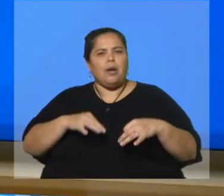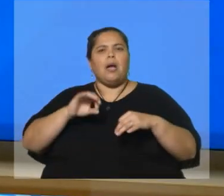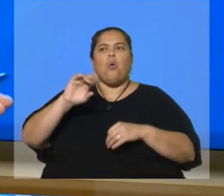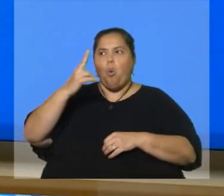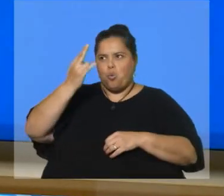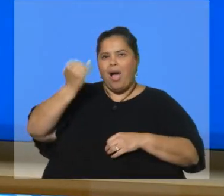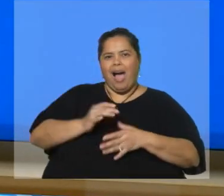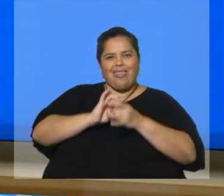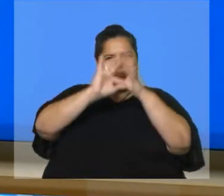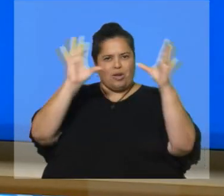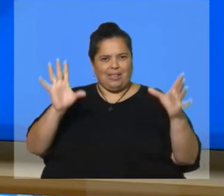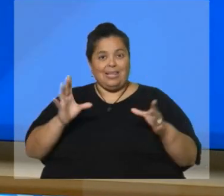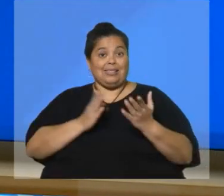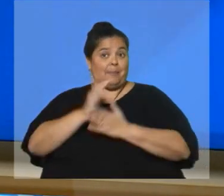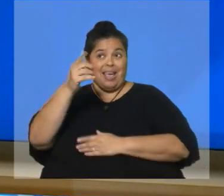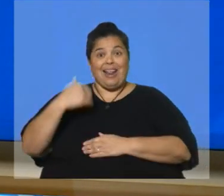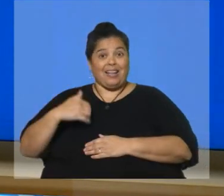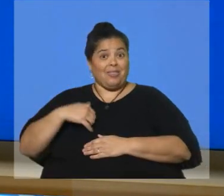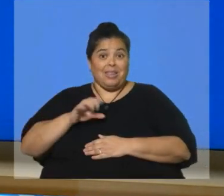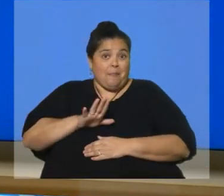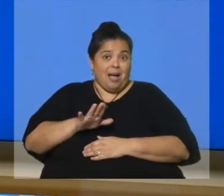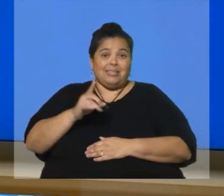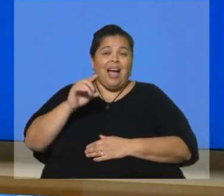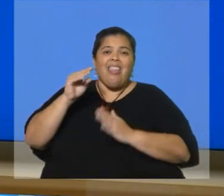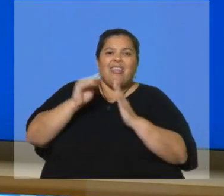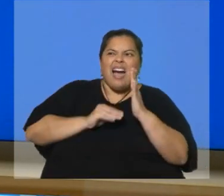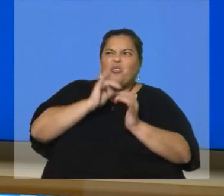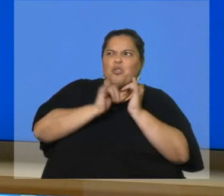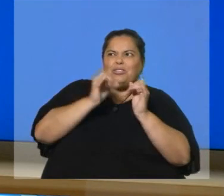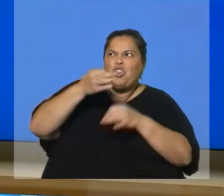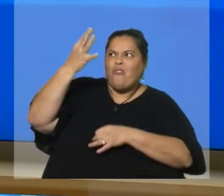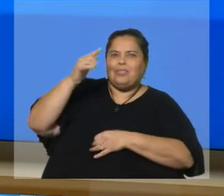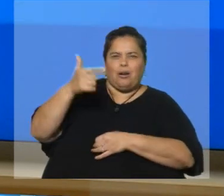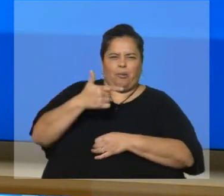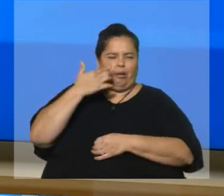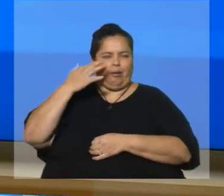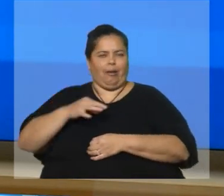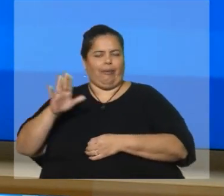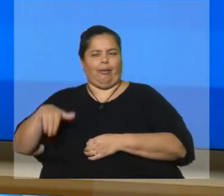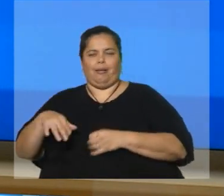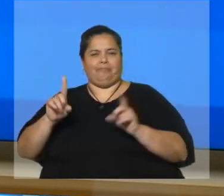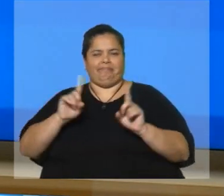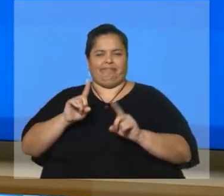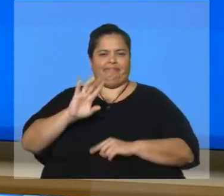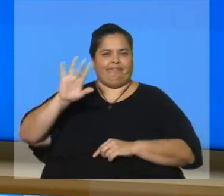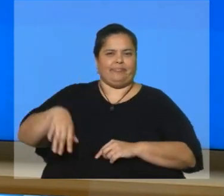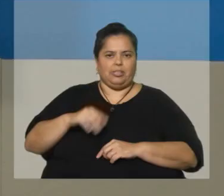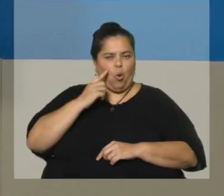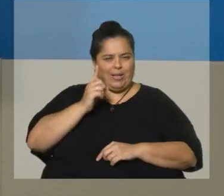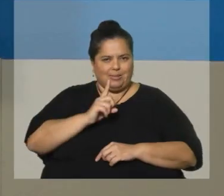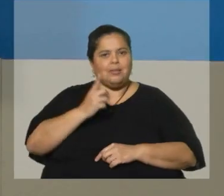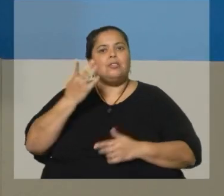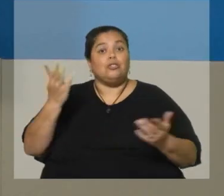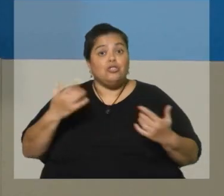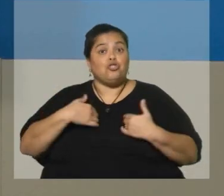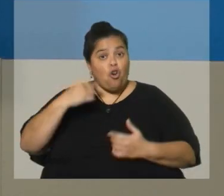no se cree mucho en los datos oficiales, para poner una situación cercana, digo, ¿no? Contrario a lo del Instituto de Estadística de acá. Por eso yo